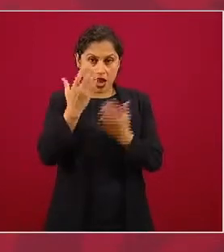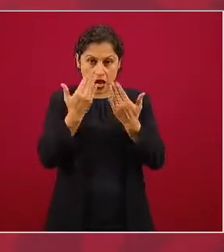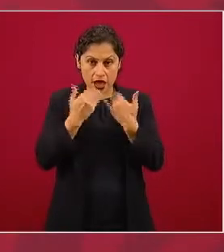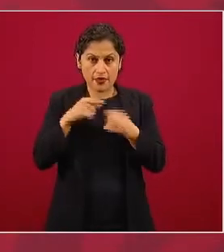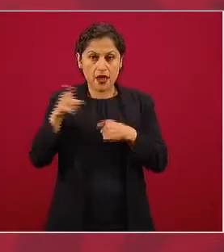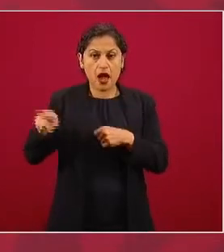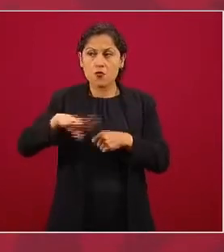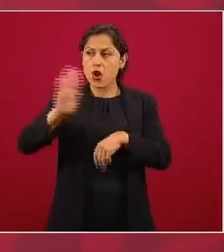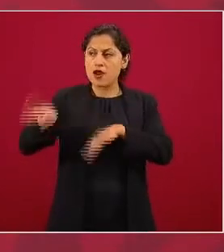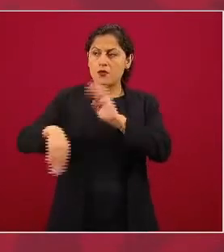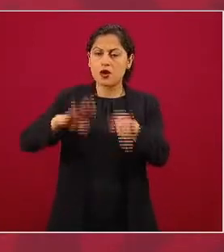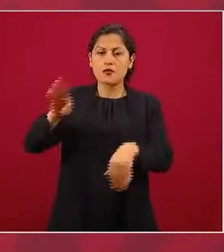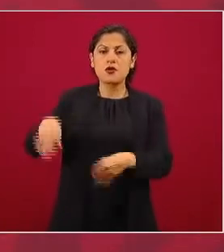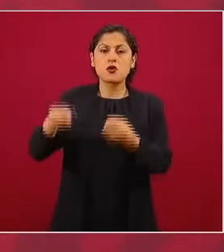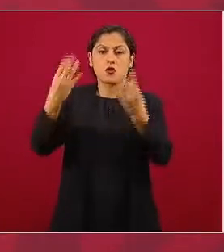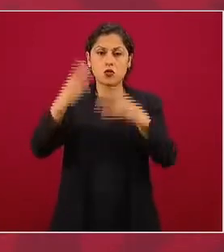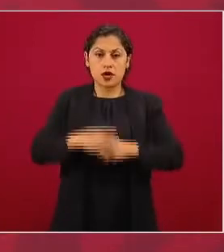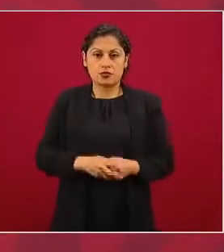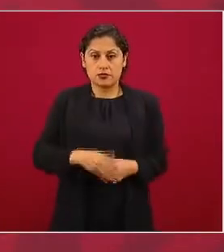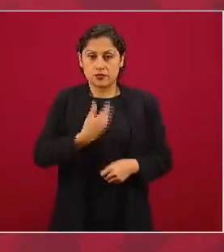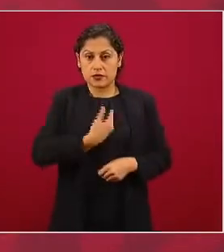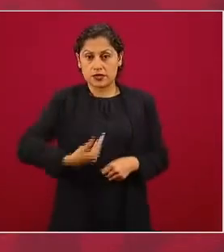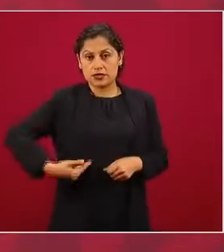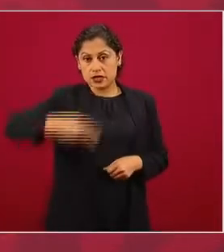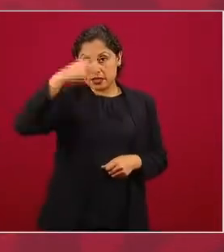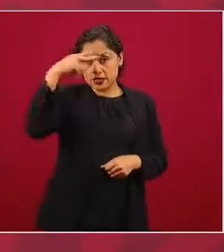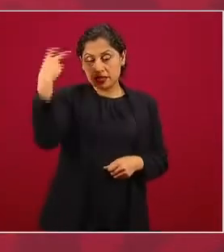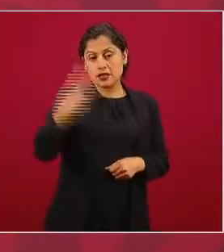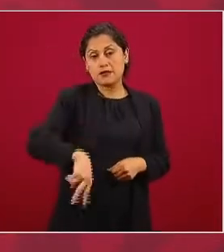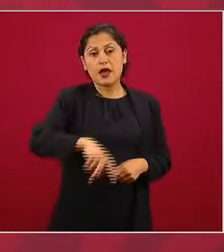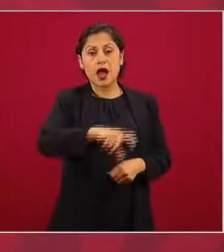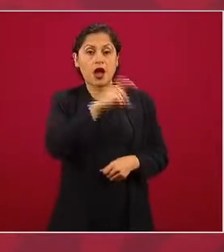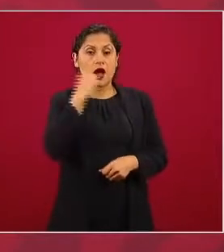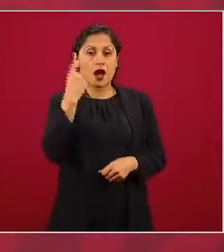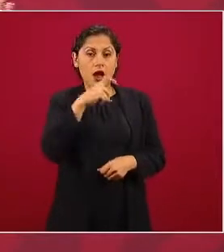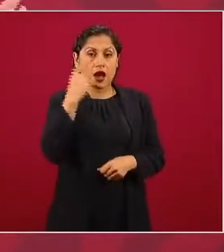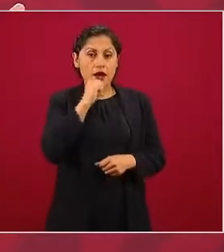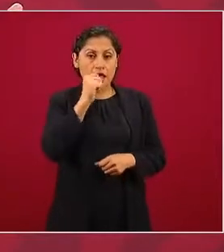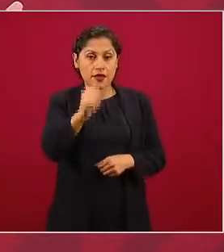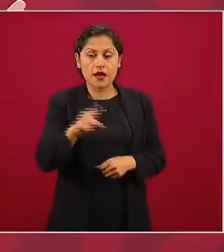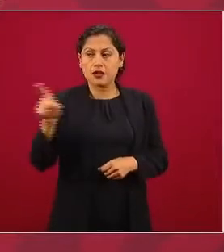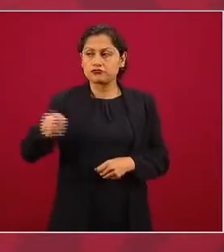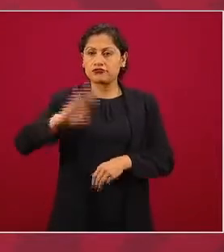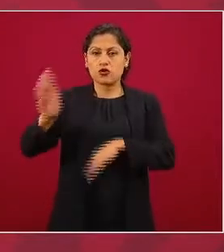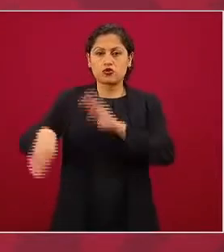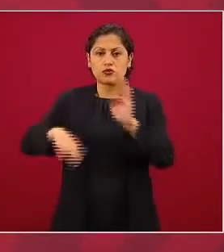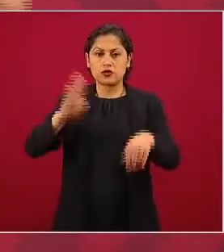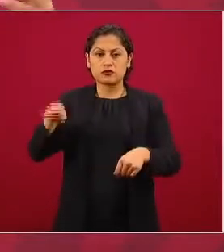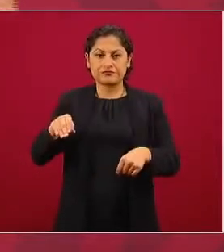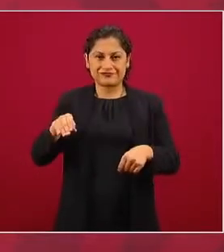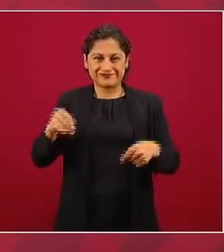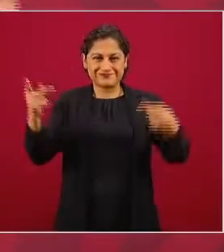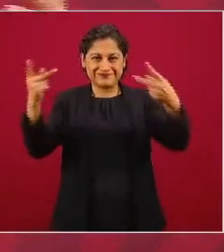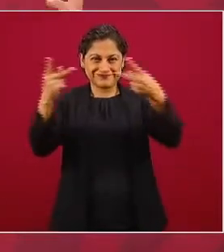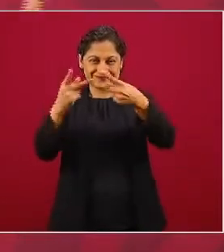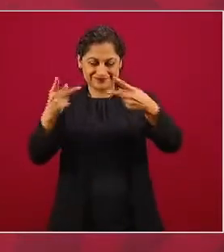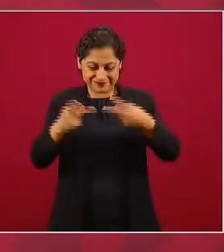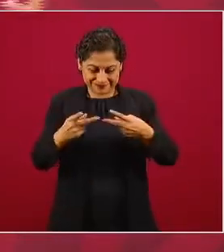Brasil. Y al presidente de México sin cubrebocas, tantos muertos. O sea, como si eso